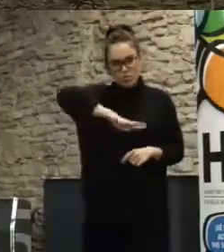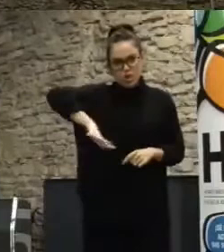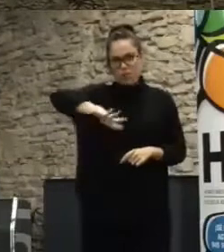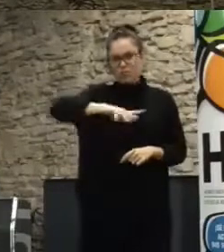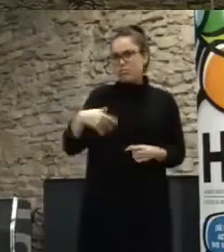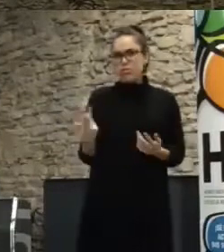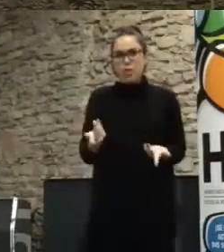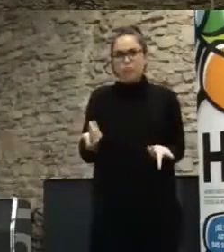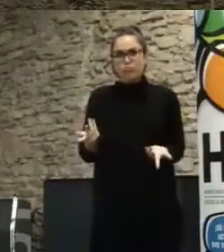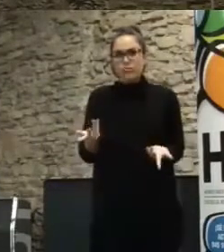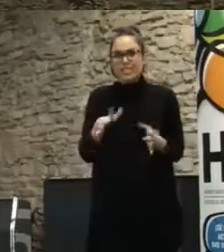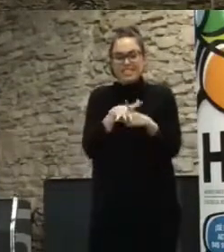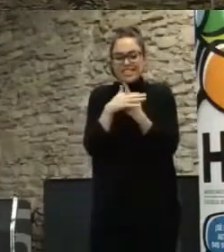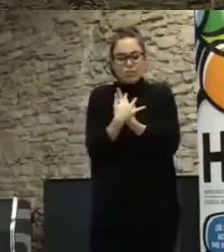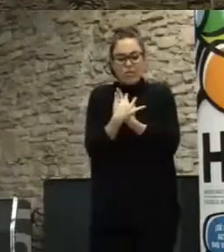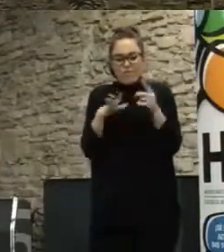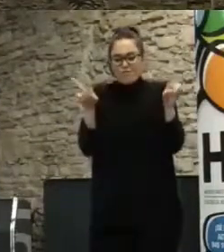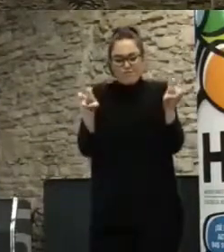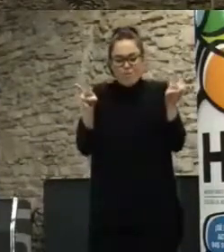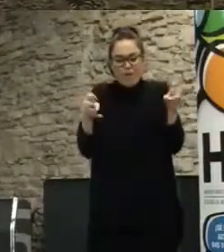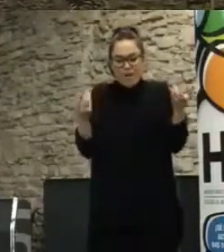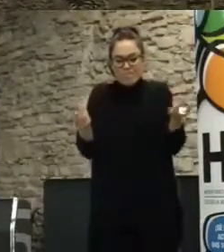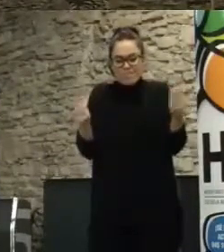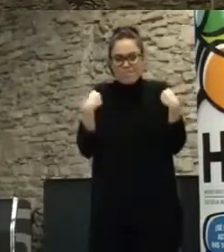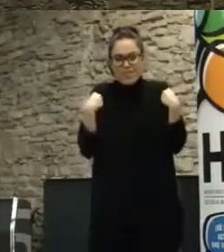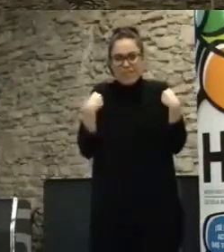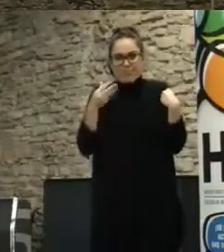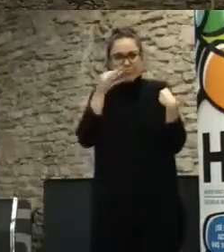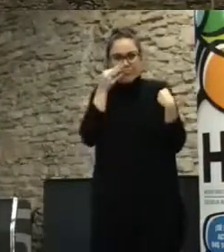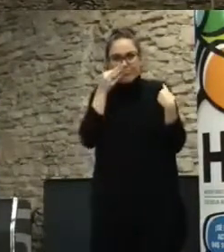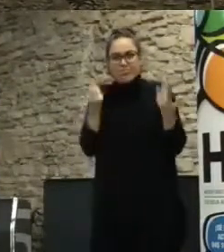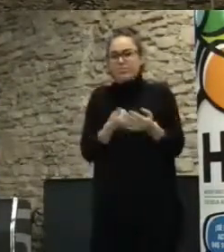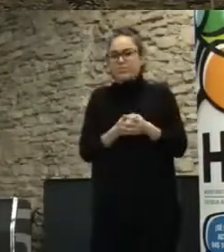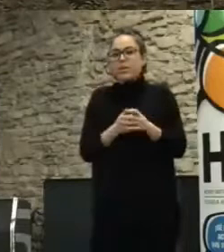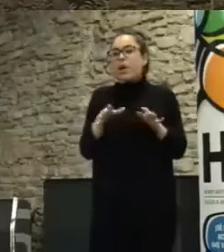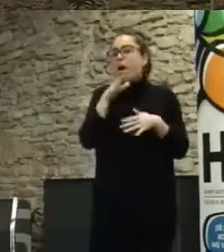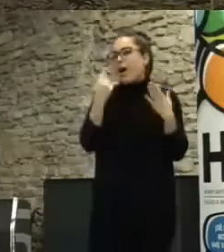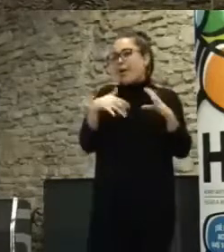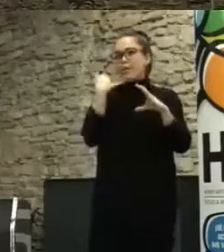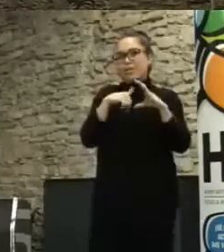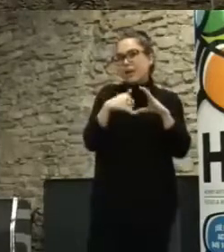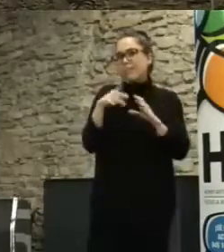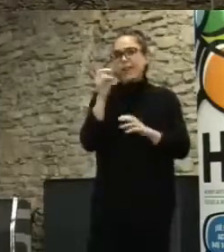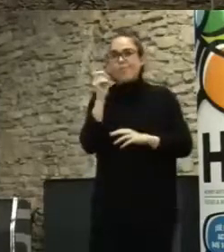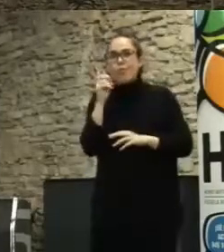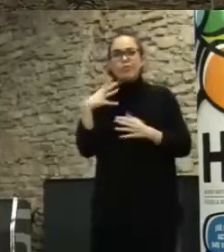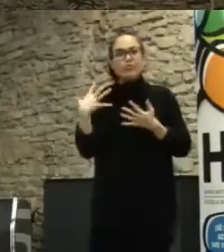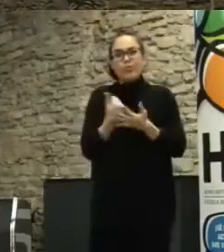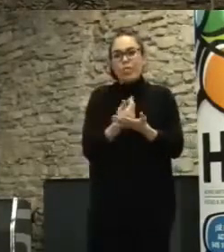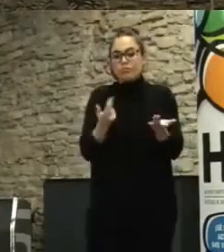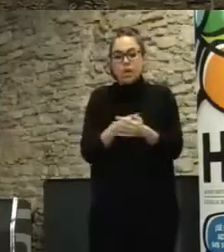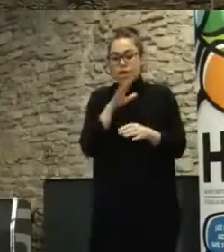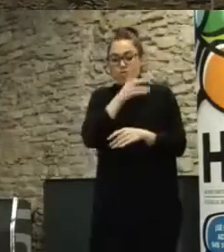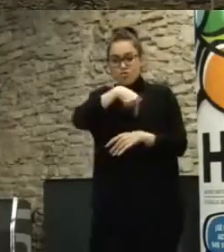realidad donde ya Internet no es algo paralelo al mundo real, porque lo tienes en WhatsApp, lo tienes en el móvil, o sea, en tiempo real